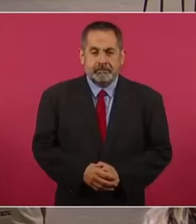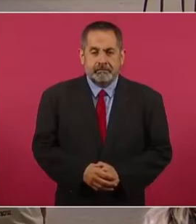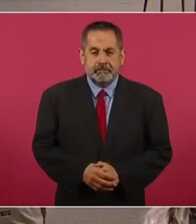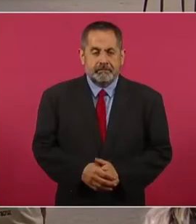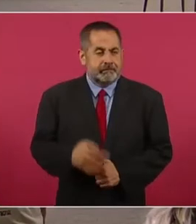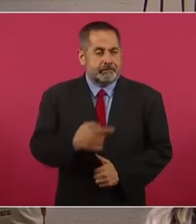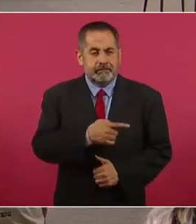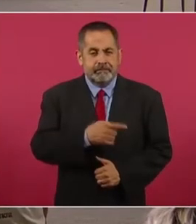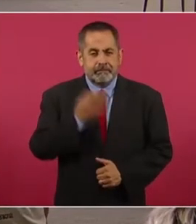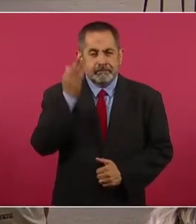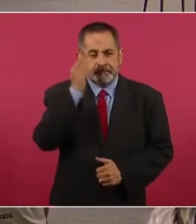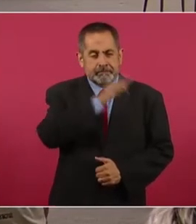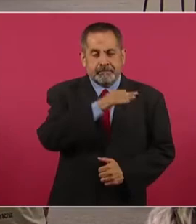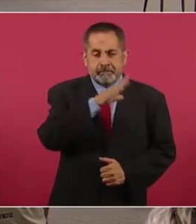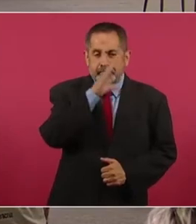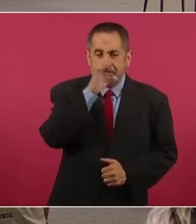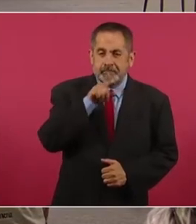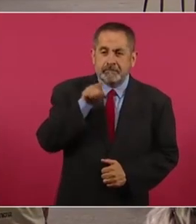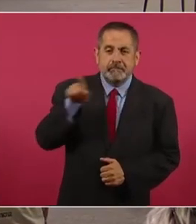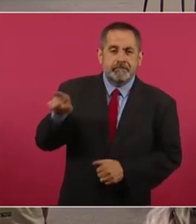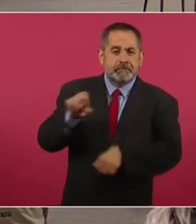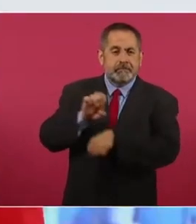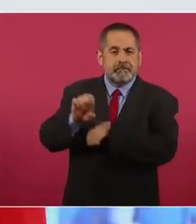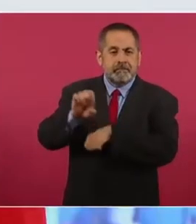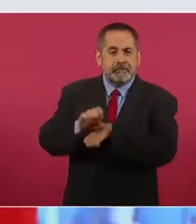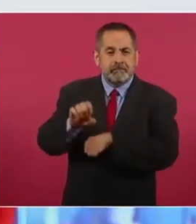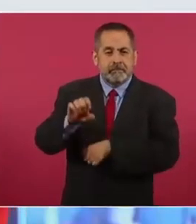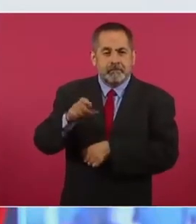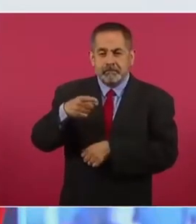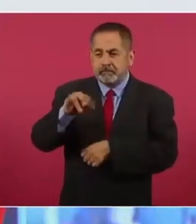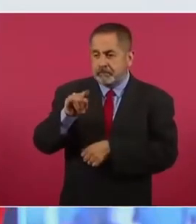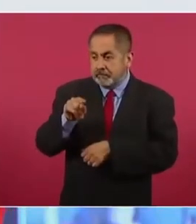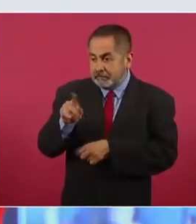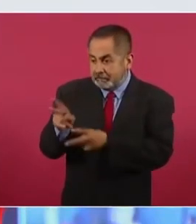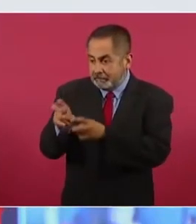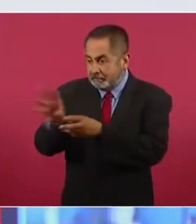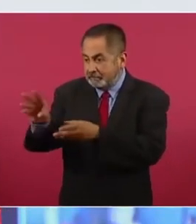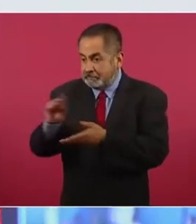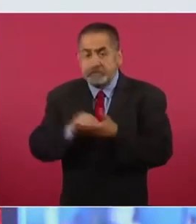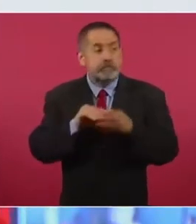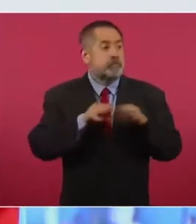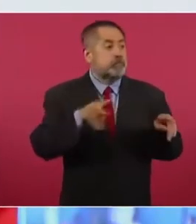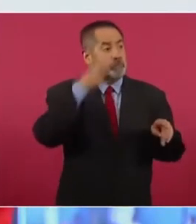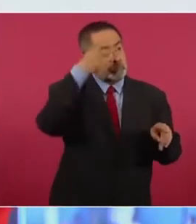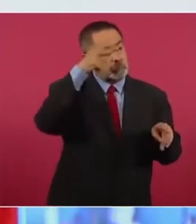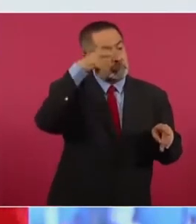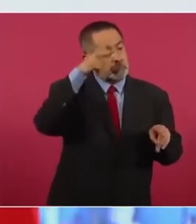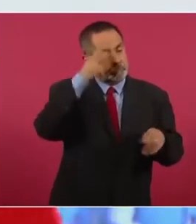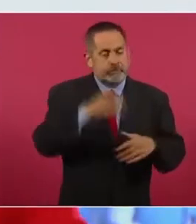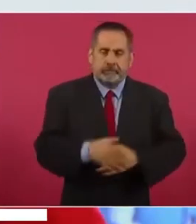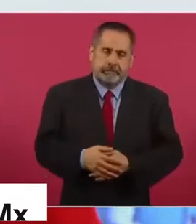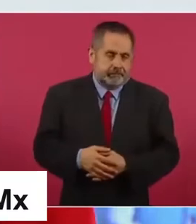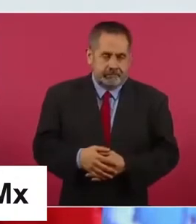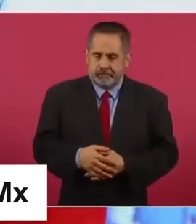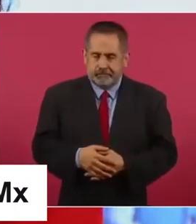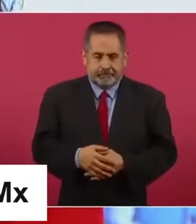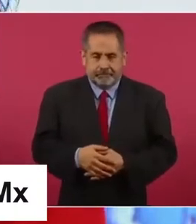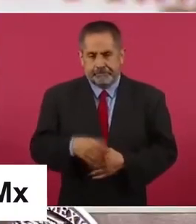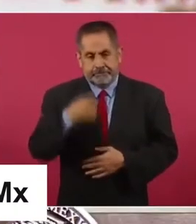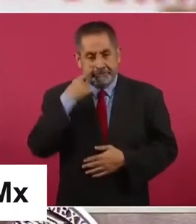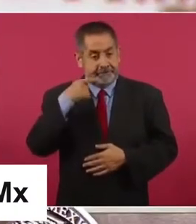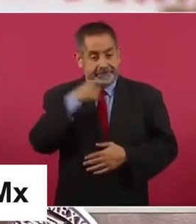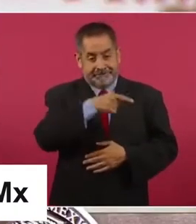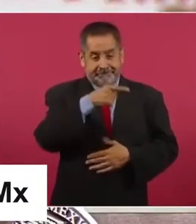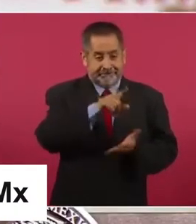ustedes pensarán, como nosotros, es el colmo de la falsedad. Pero eso no es todo. De la cuenta que